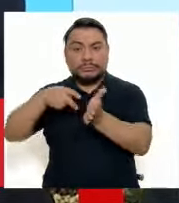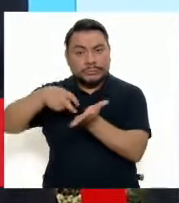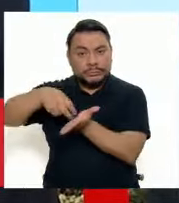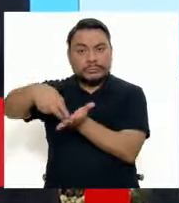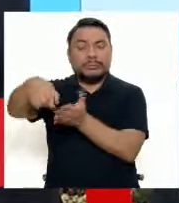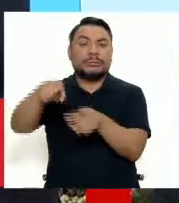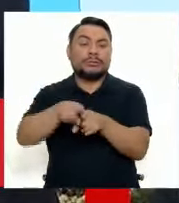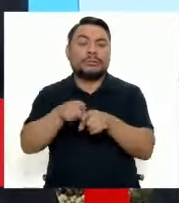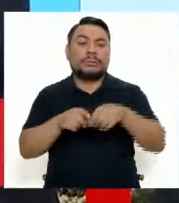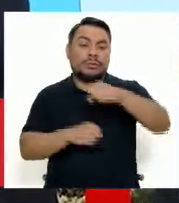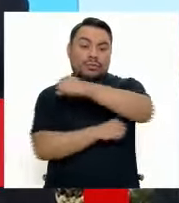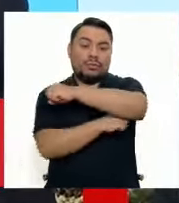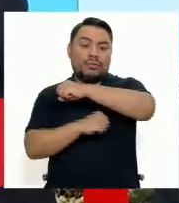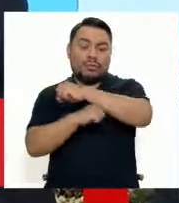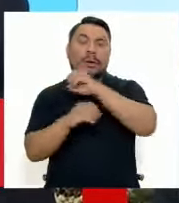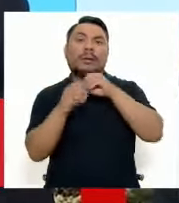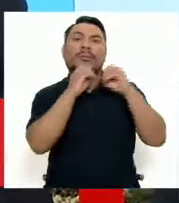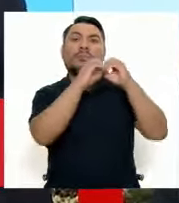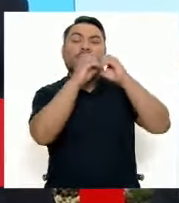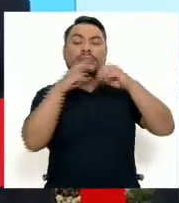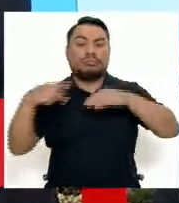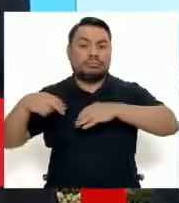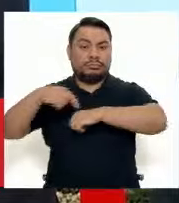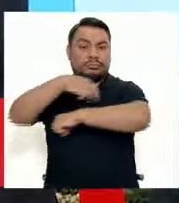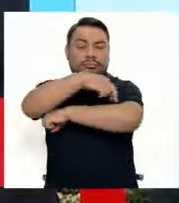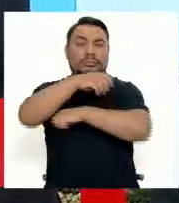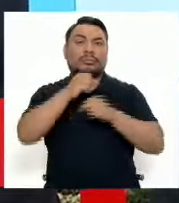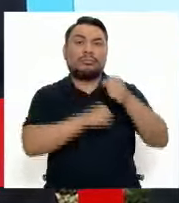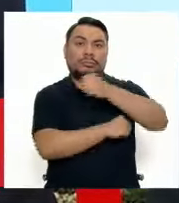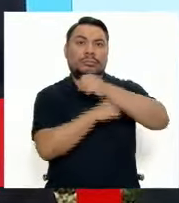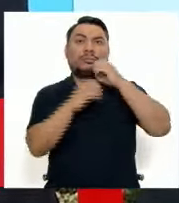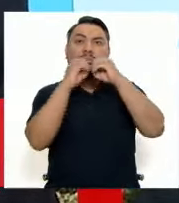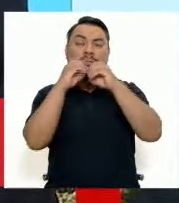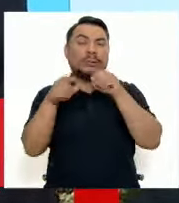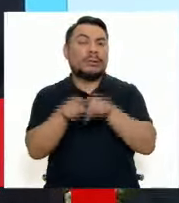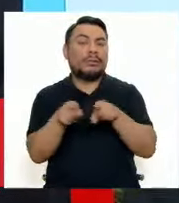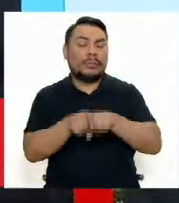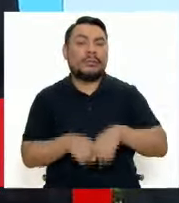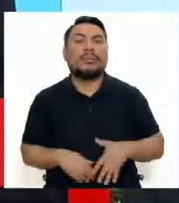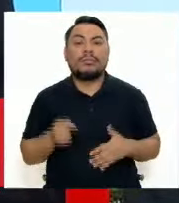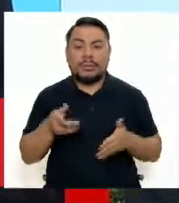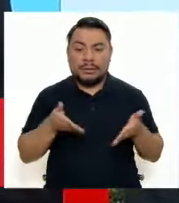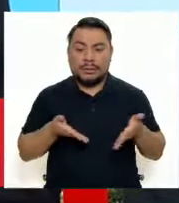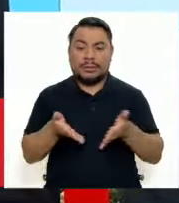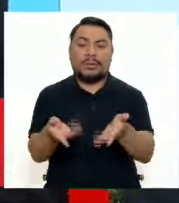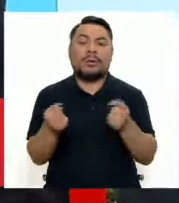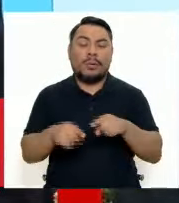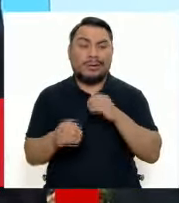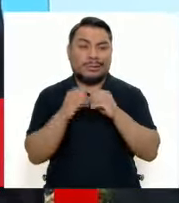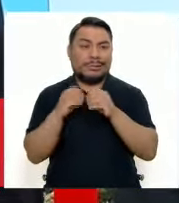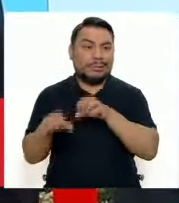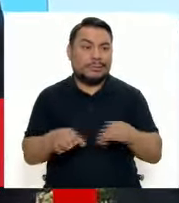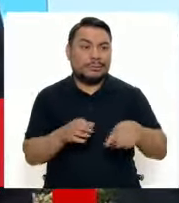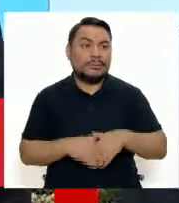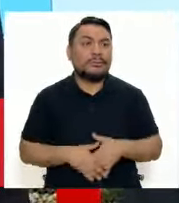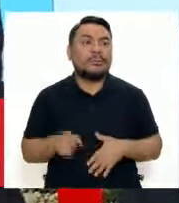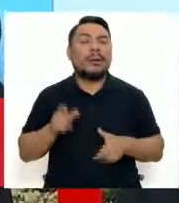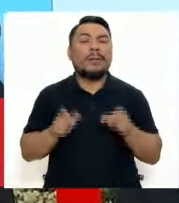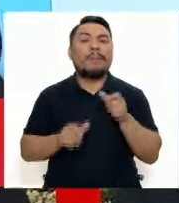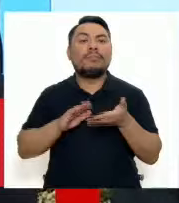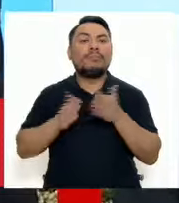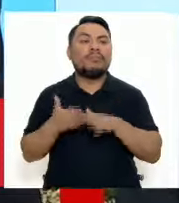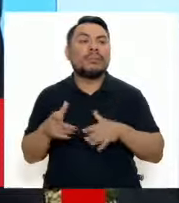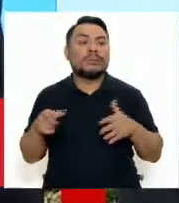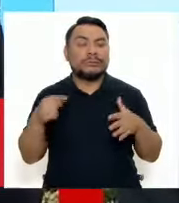hay puentes peatonales, es una de las cosas que también estamos haciendo mucho, porque estas obras, cuando se van haciendo, la población